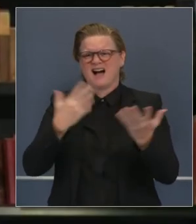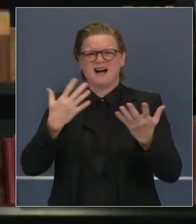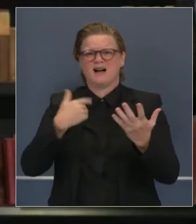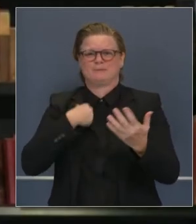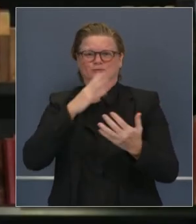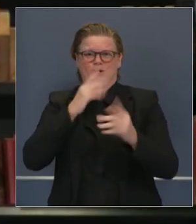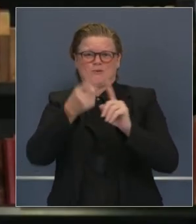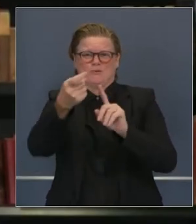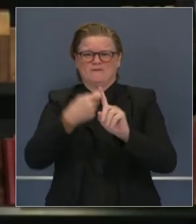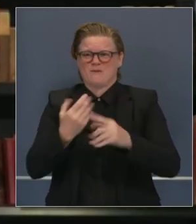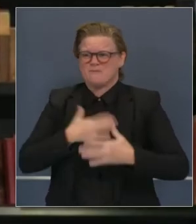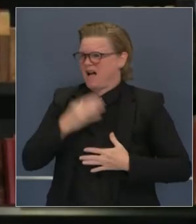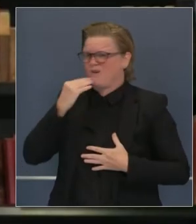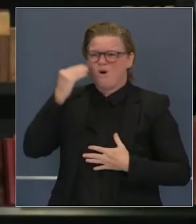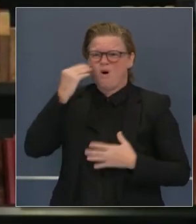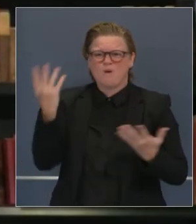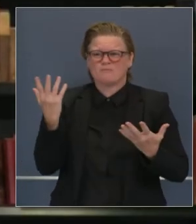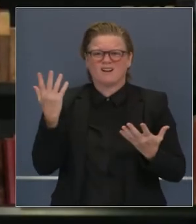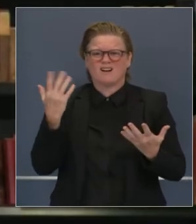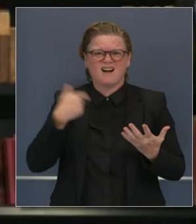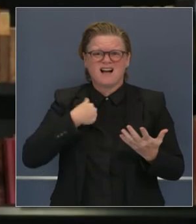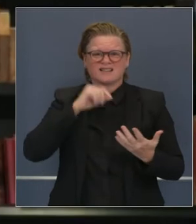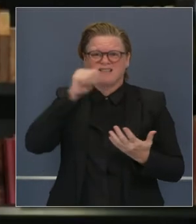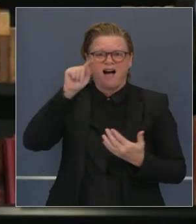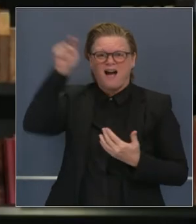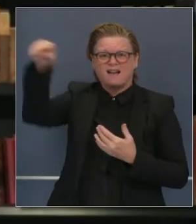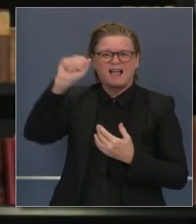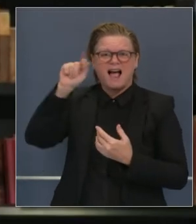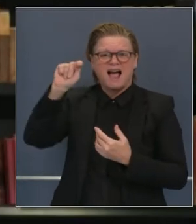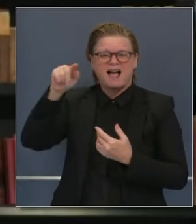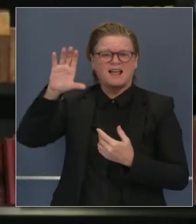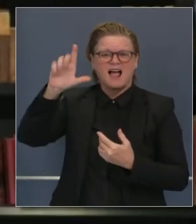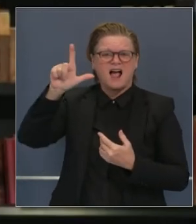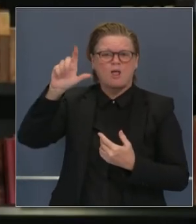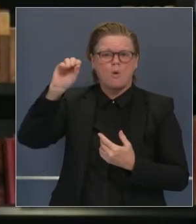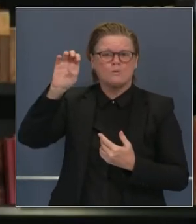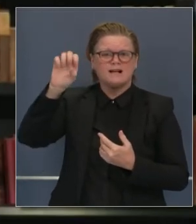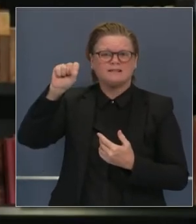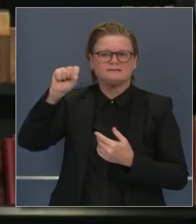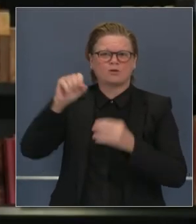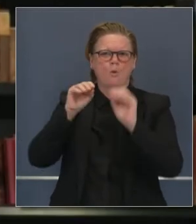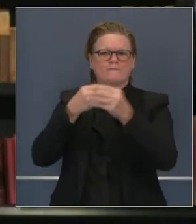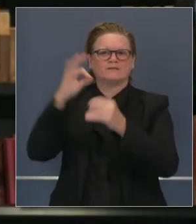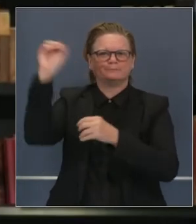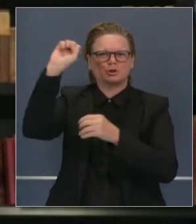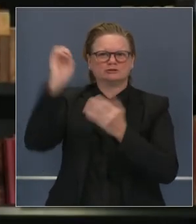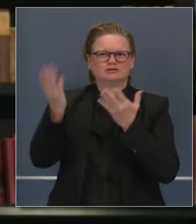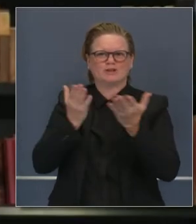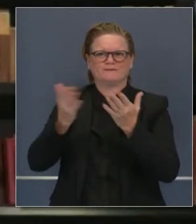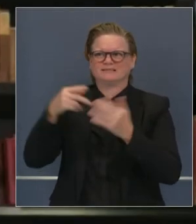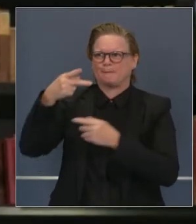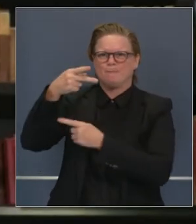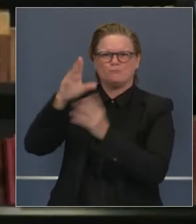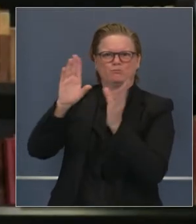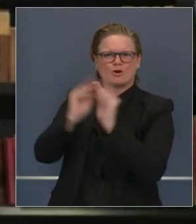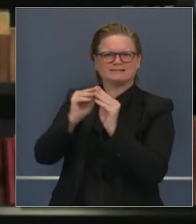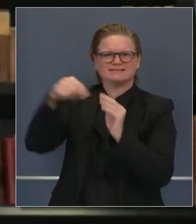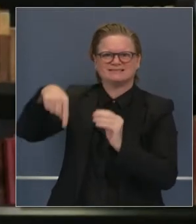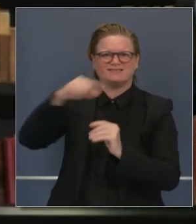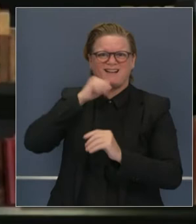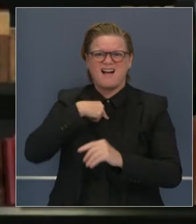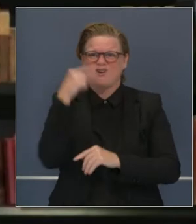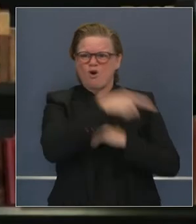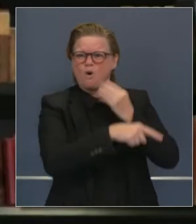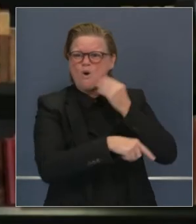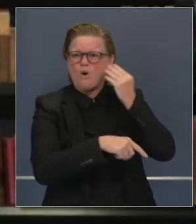mi casa y no del Centro de Operaciones del Estado, que sería lo típico. Quiero retroceder un poco, la semana